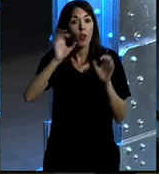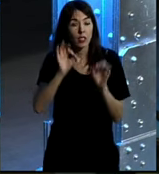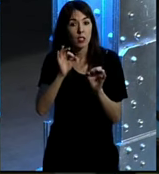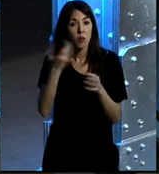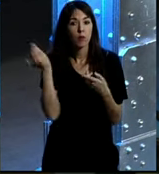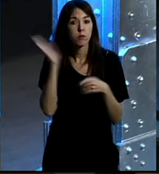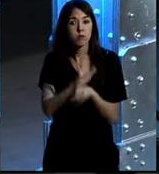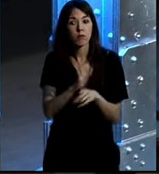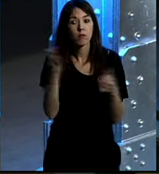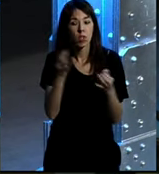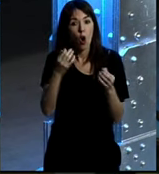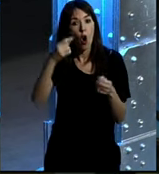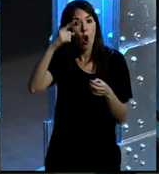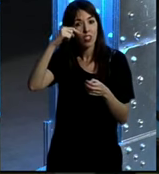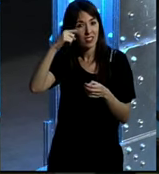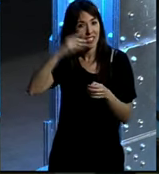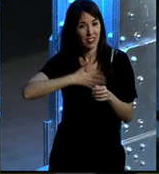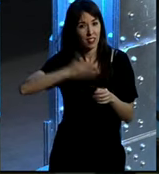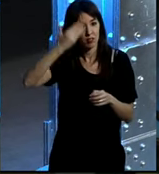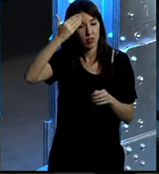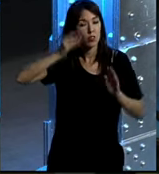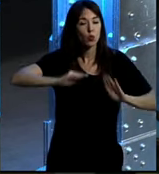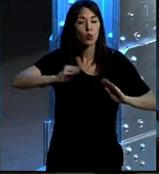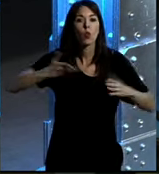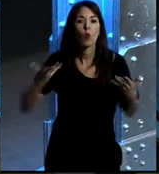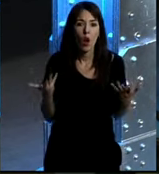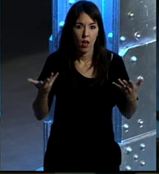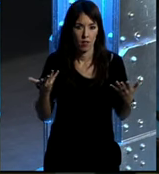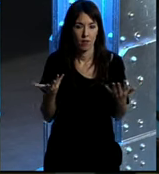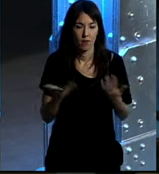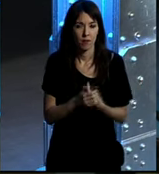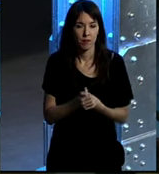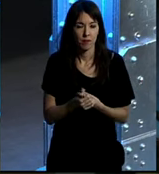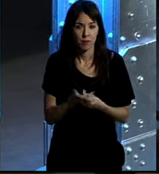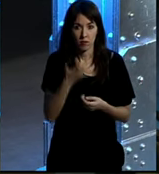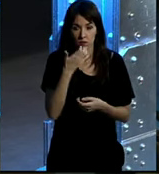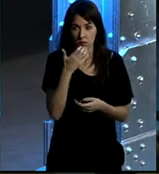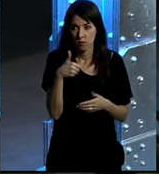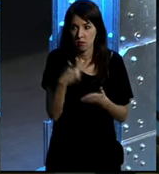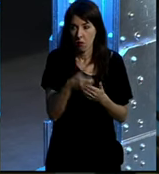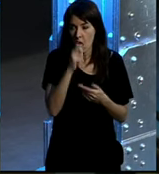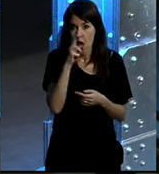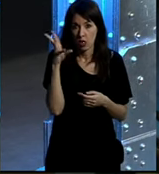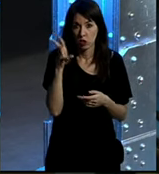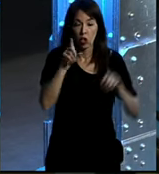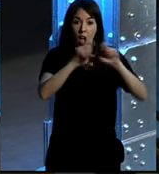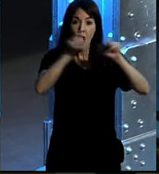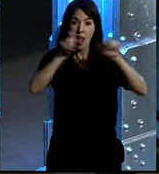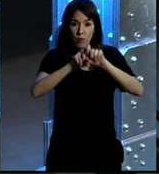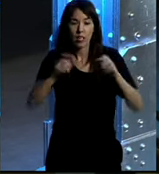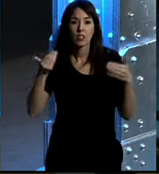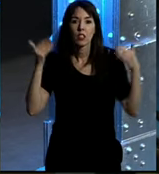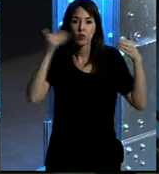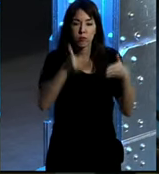ilustrar, o la tesis principal de este libro es, cómo hasta hace unos años las empresas se